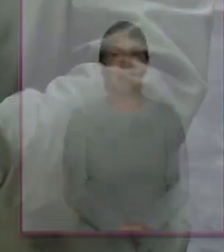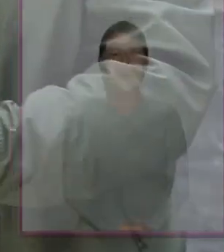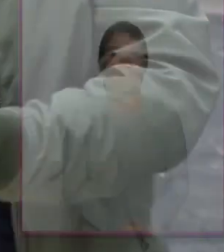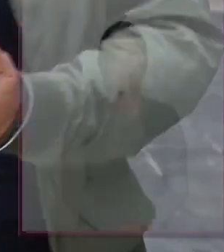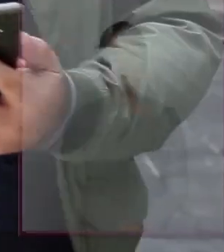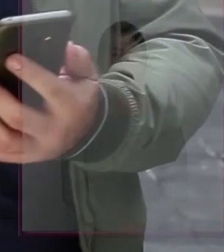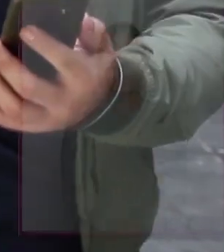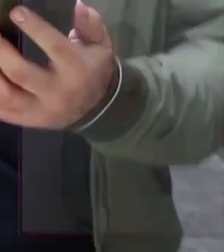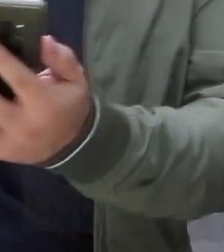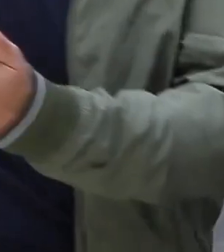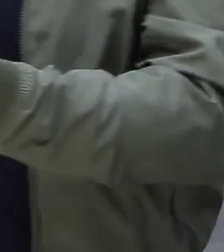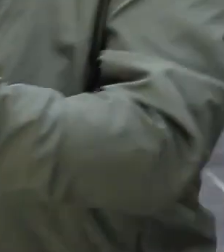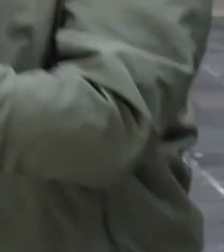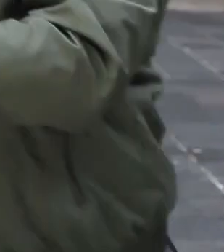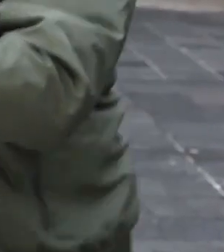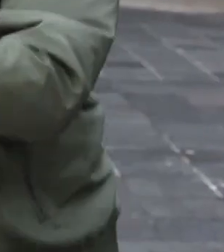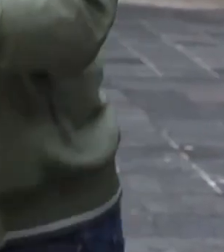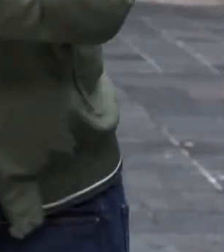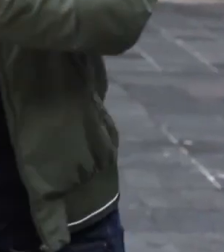Teorra Vamos